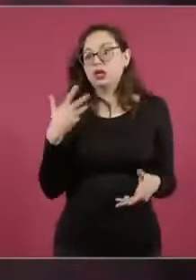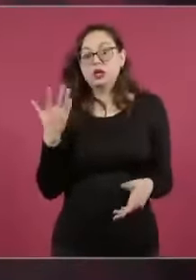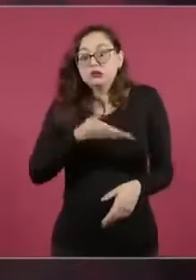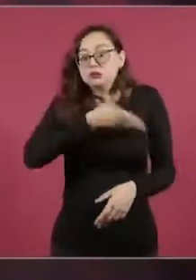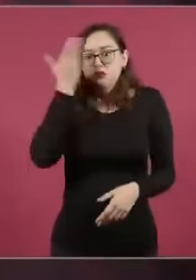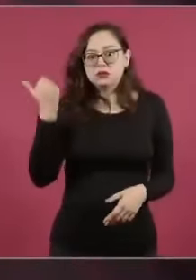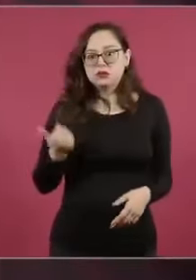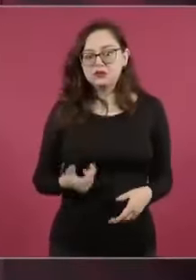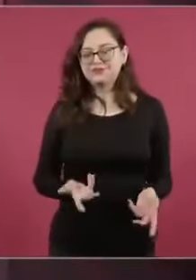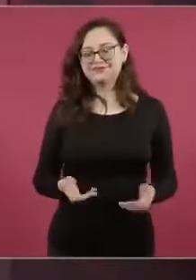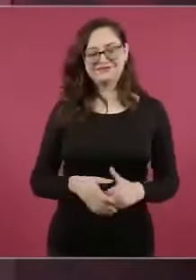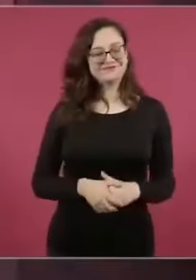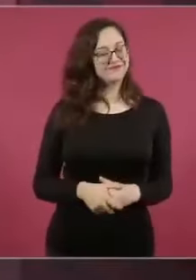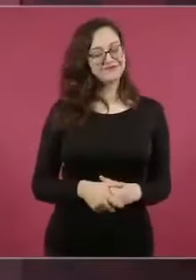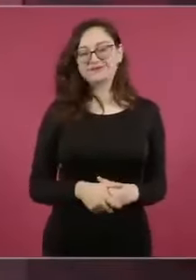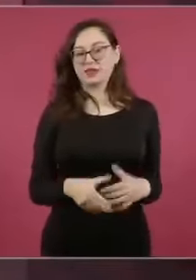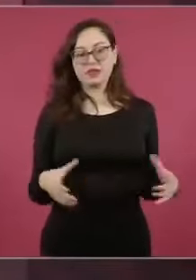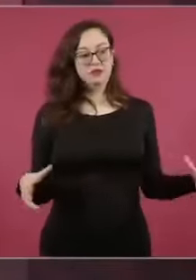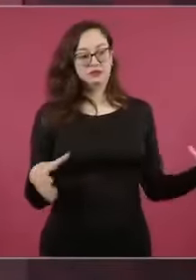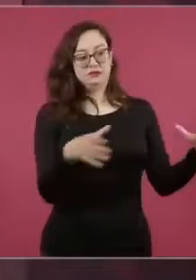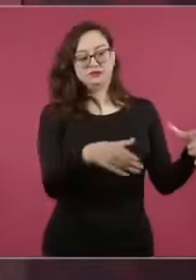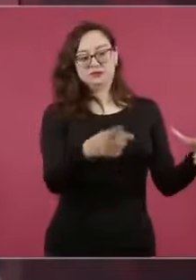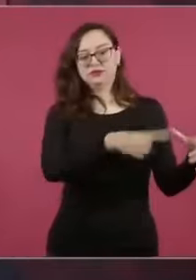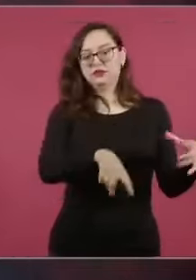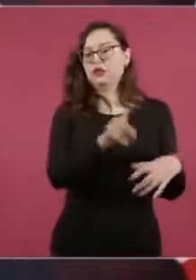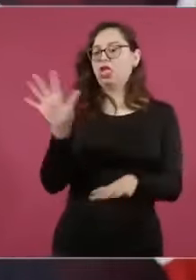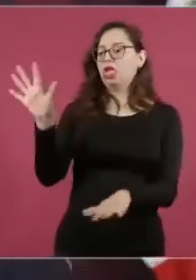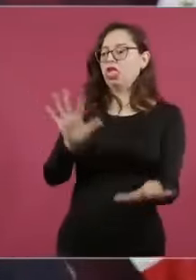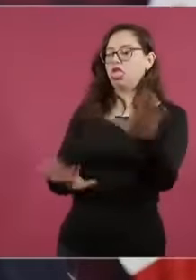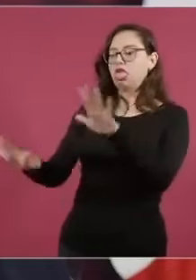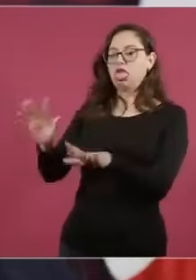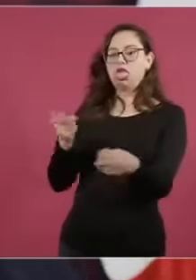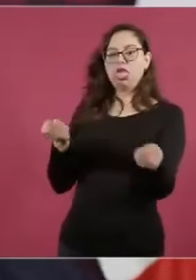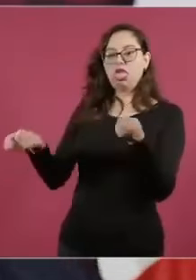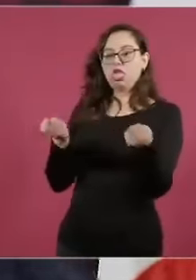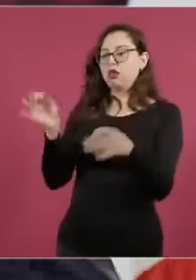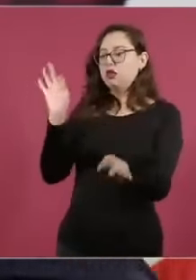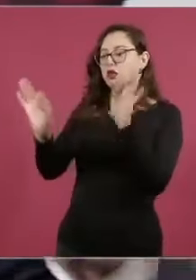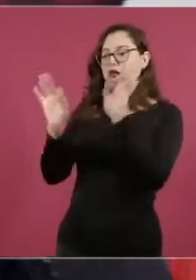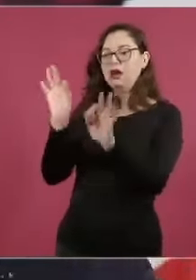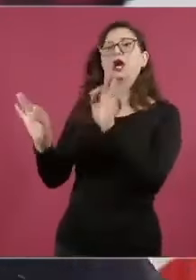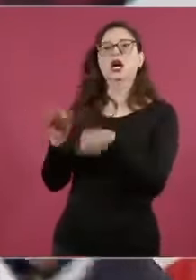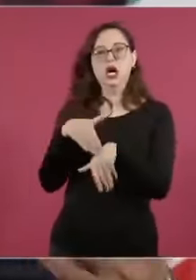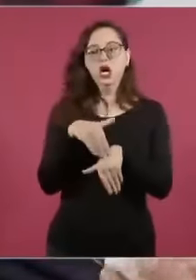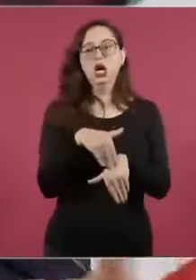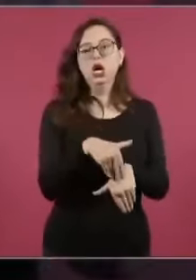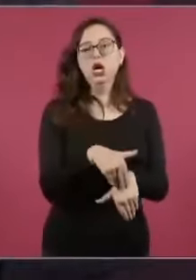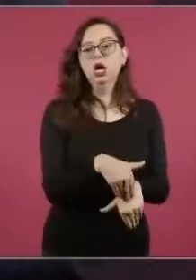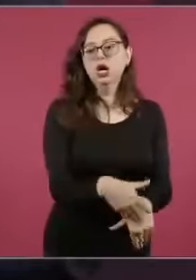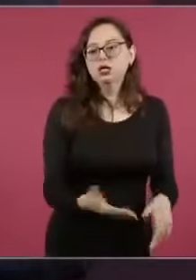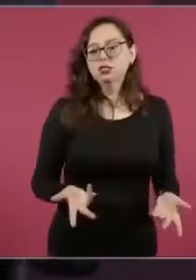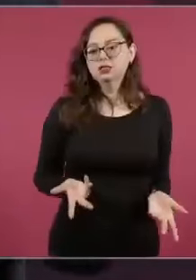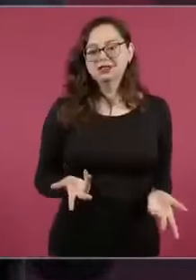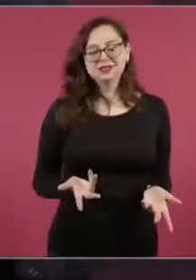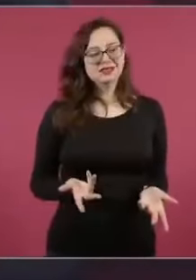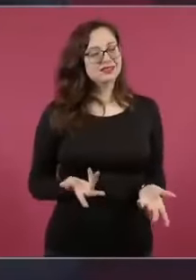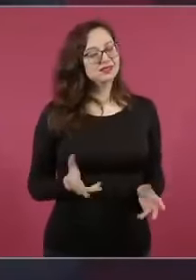la manipulación que han llevado a cabo y luego a